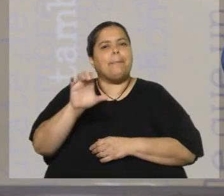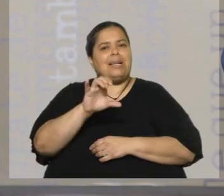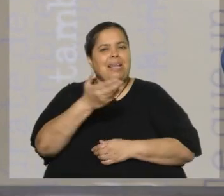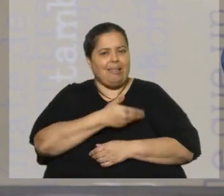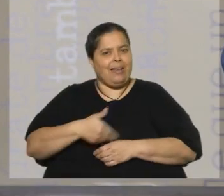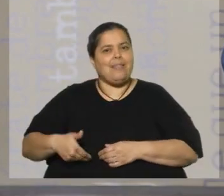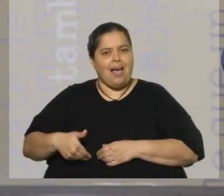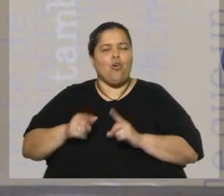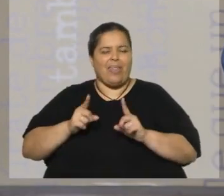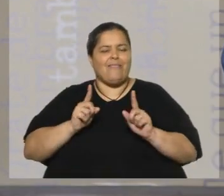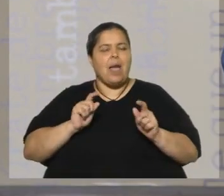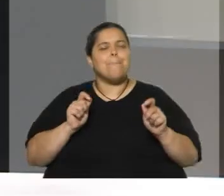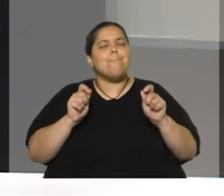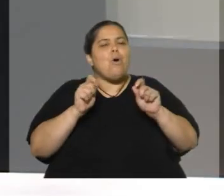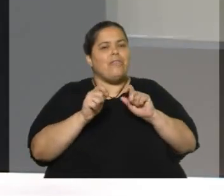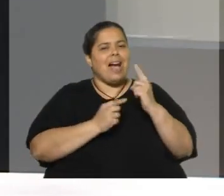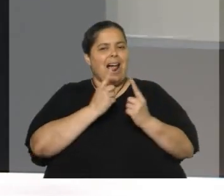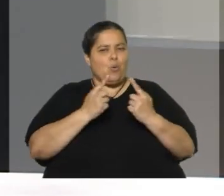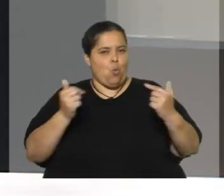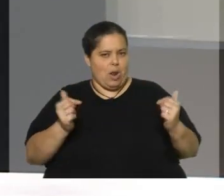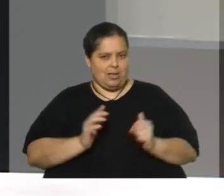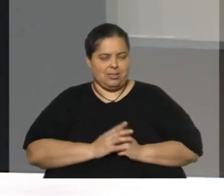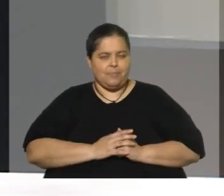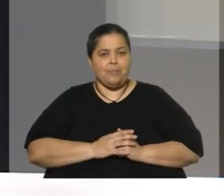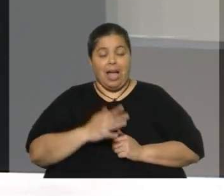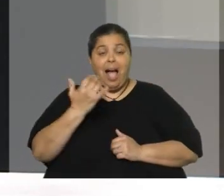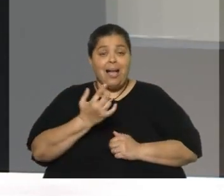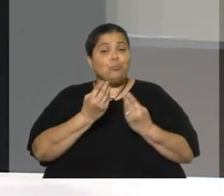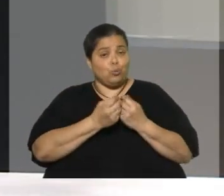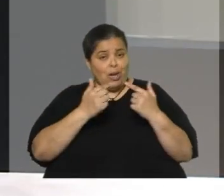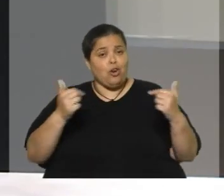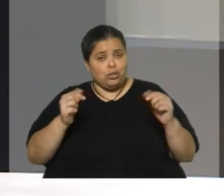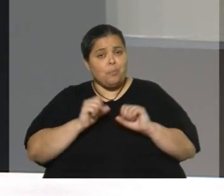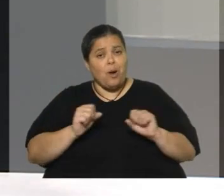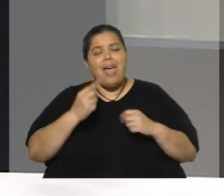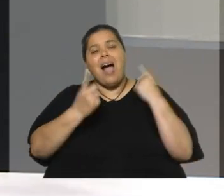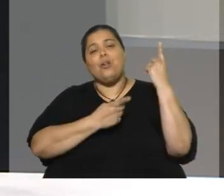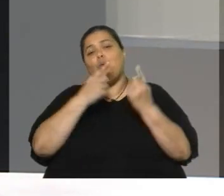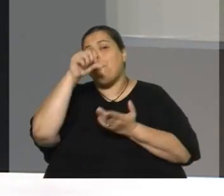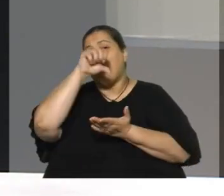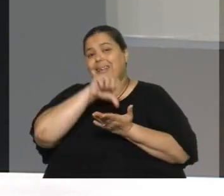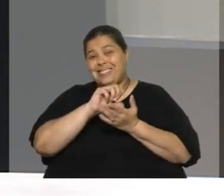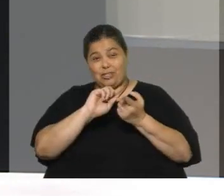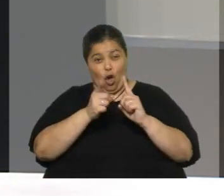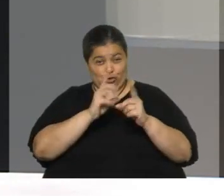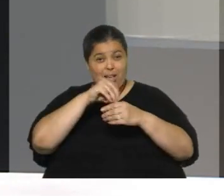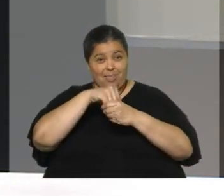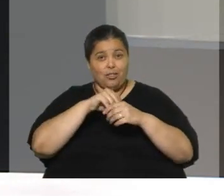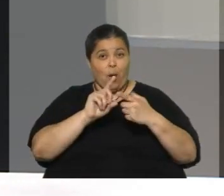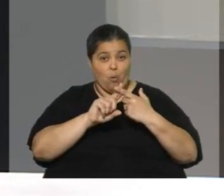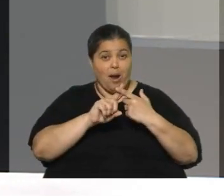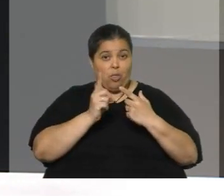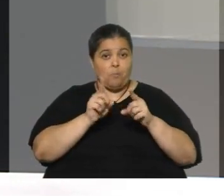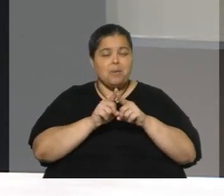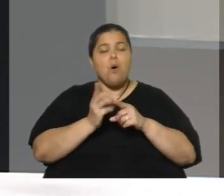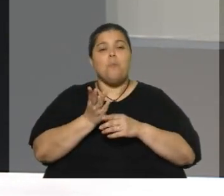algunos aspectos? Bueno, hay muchas excepciones. Nosotros lo estuvimos analizando y hay países que ya forman, de estos 11 países que forman parte del acuerdo, que tienen